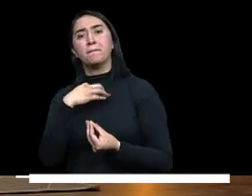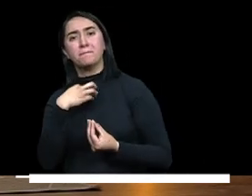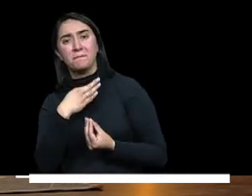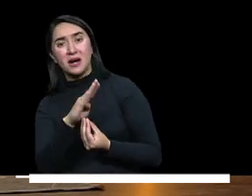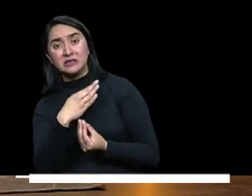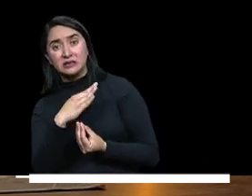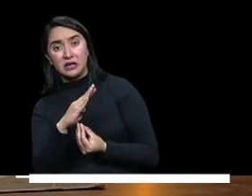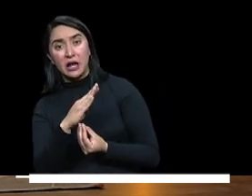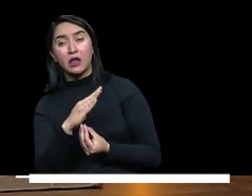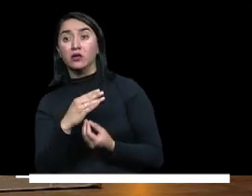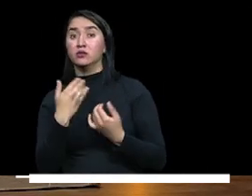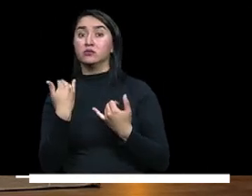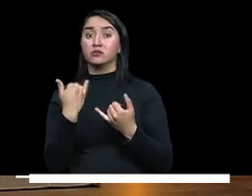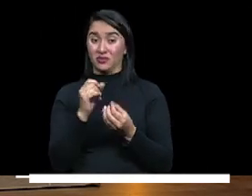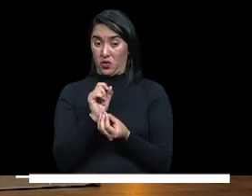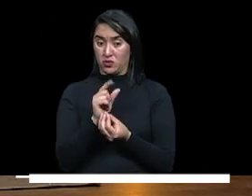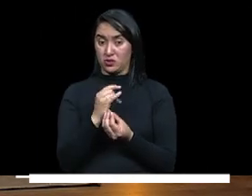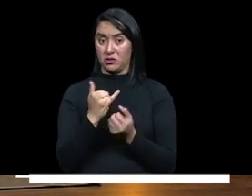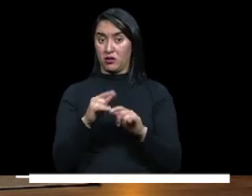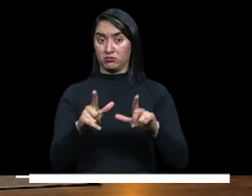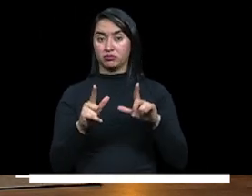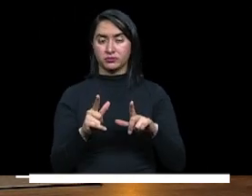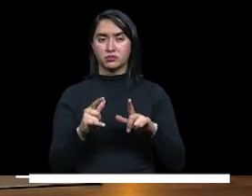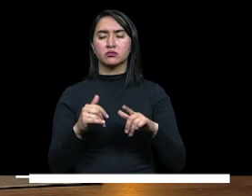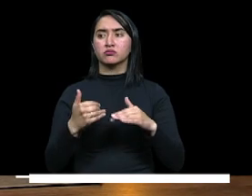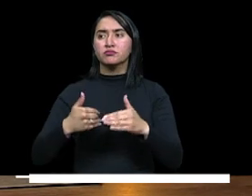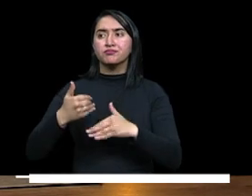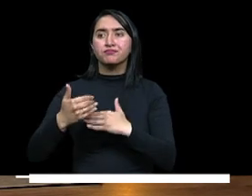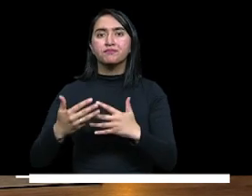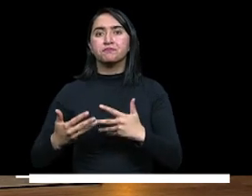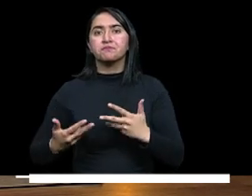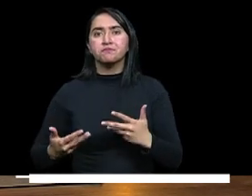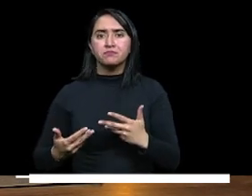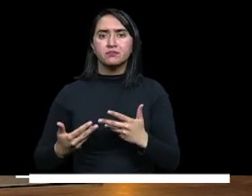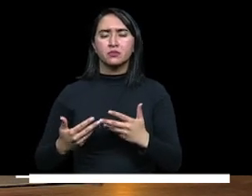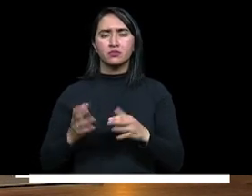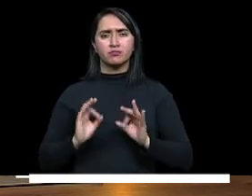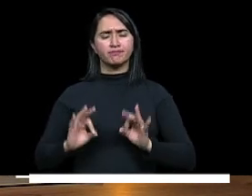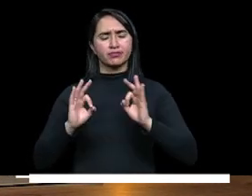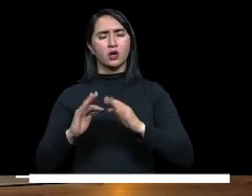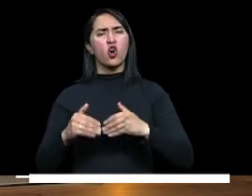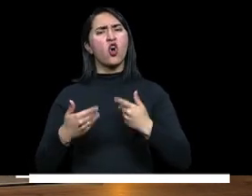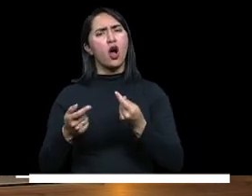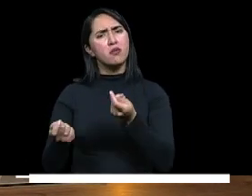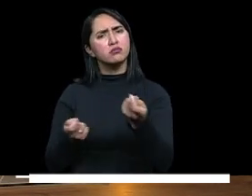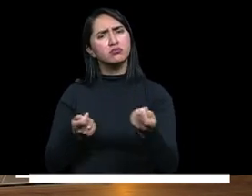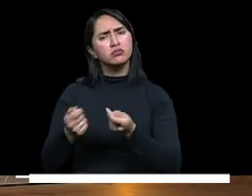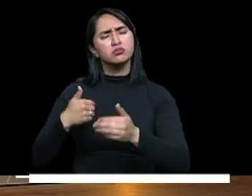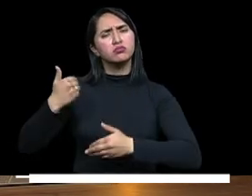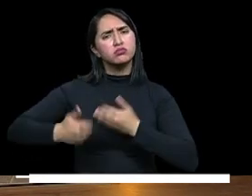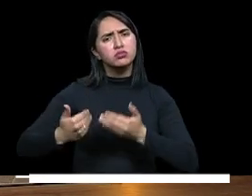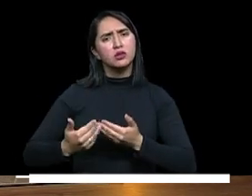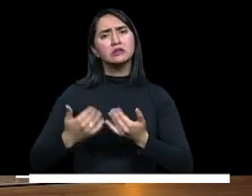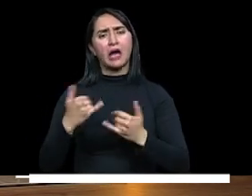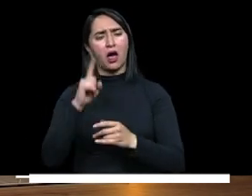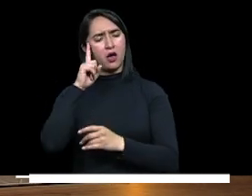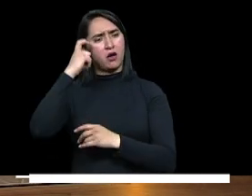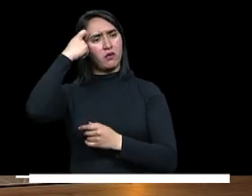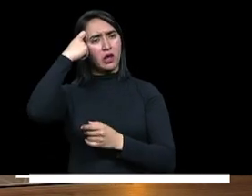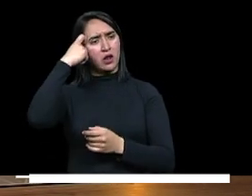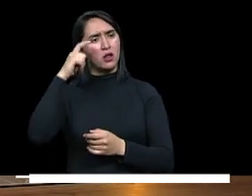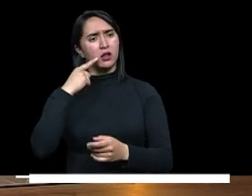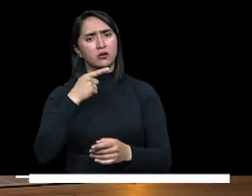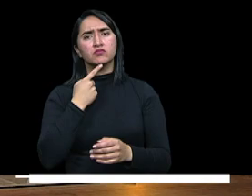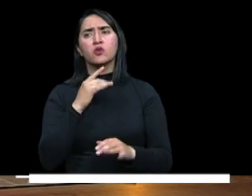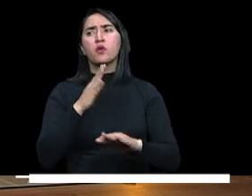finalice ese proceso al no tener la garantía ¿cómo va esta gestión? Ministra se ha dicho desde el gobierno que esta es una de las